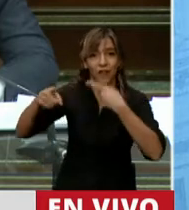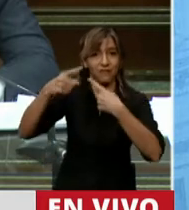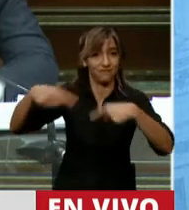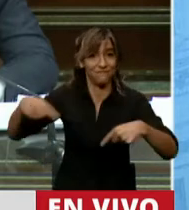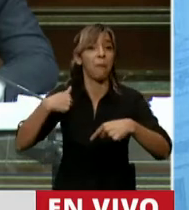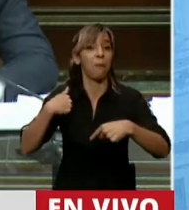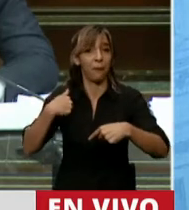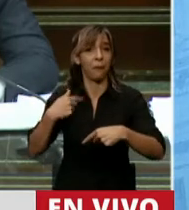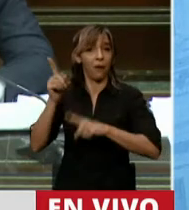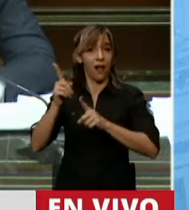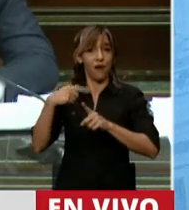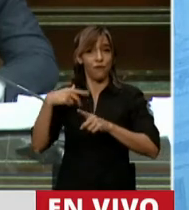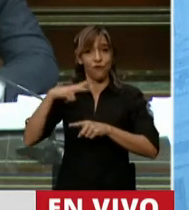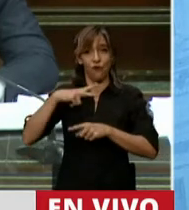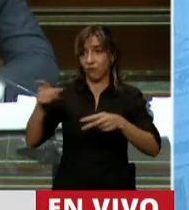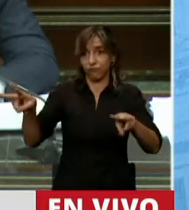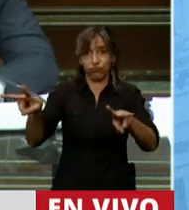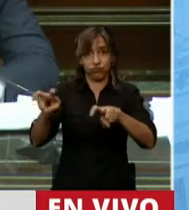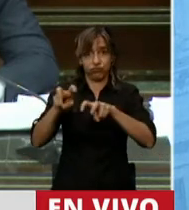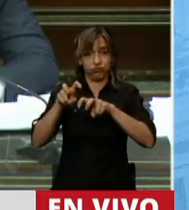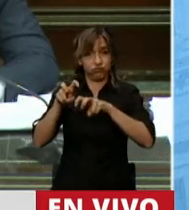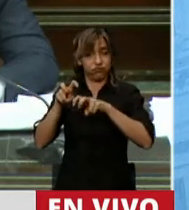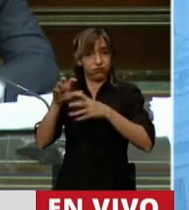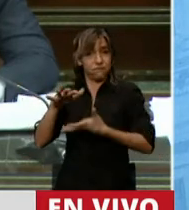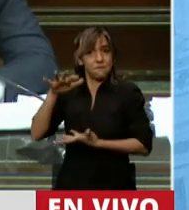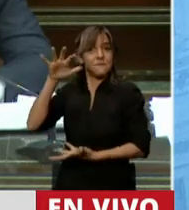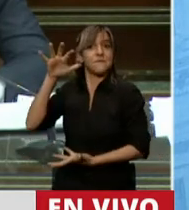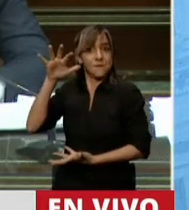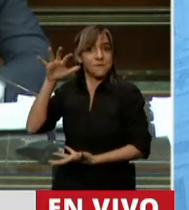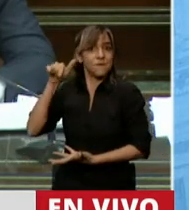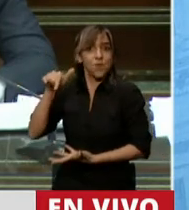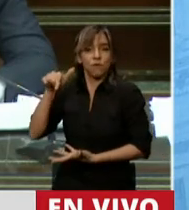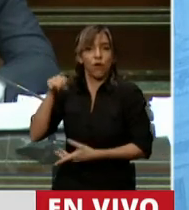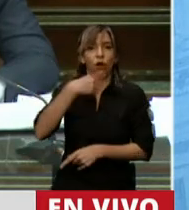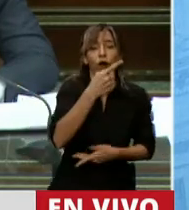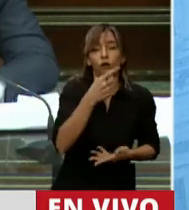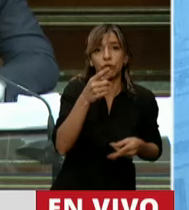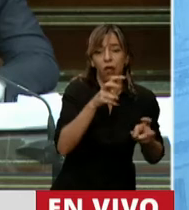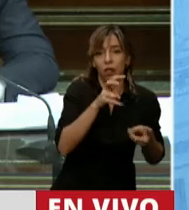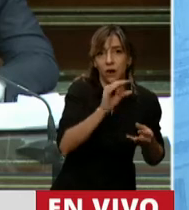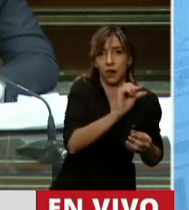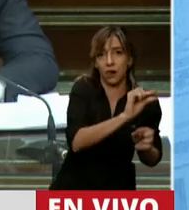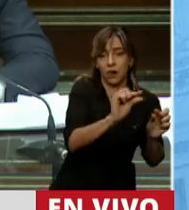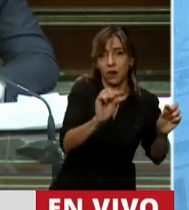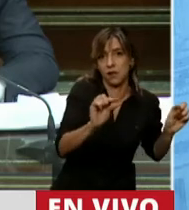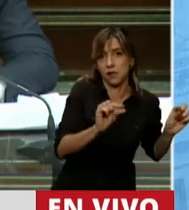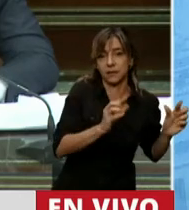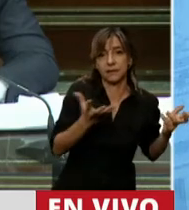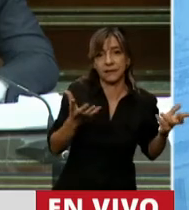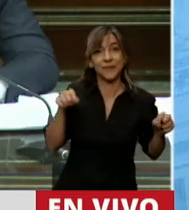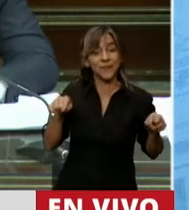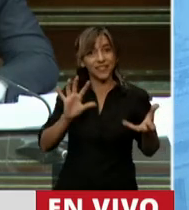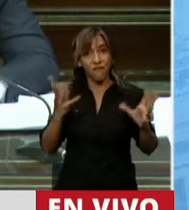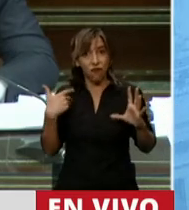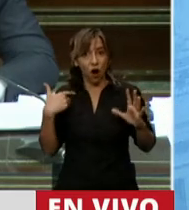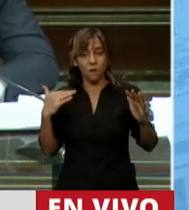concentración de cada una de las actividades económicas es enorme. Y si seguimos en esa idea del mercado